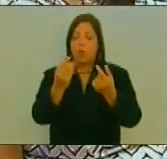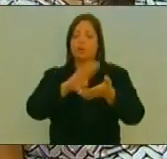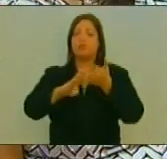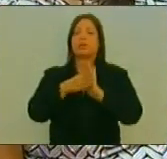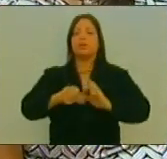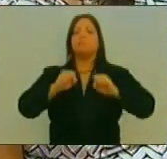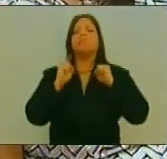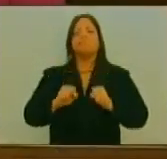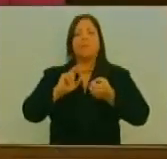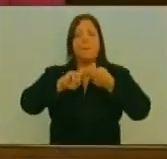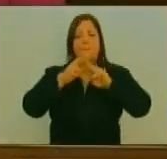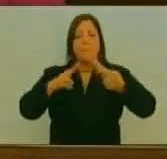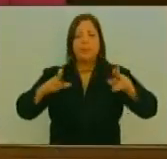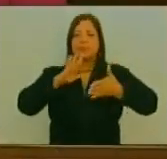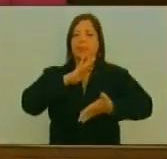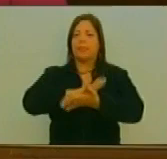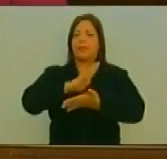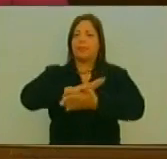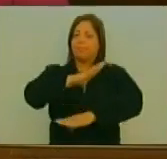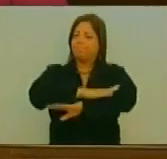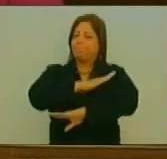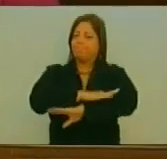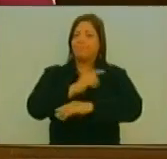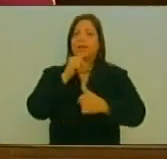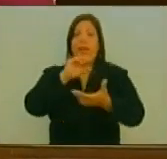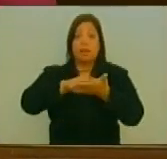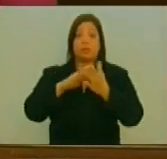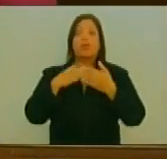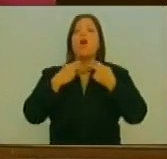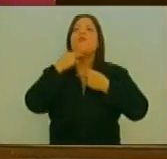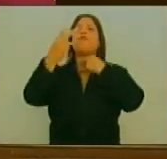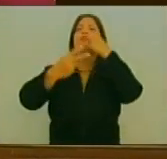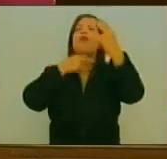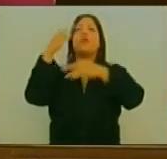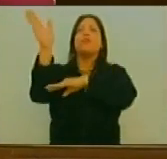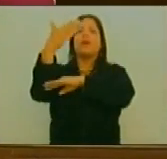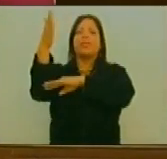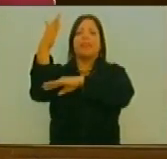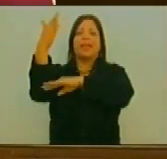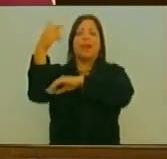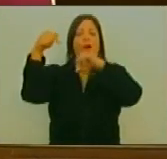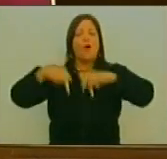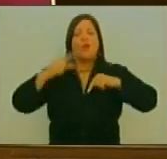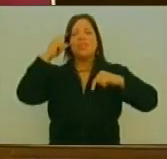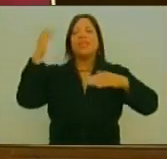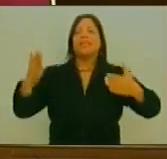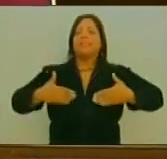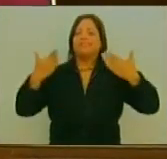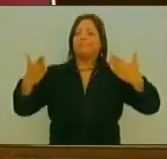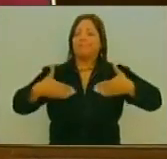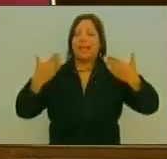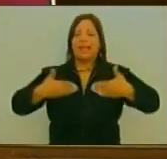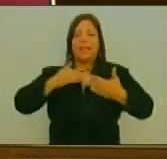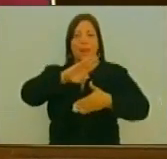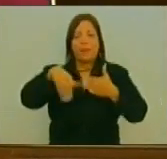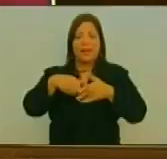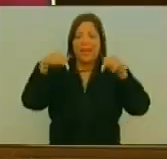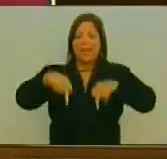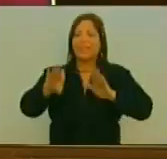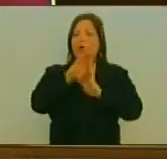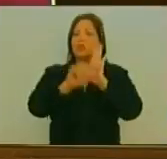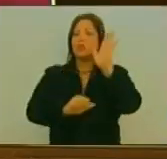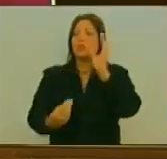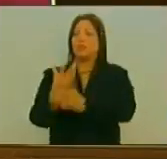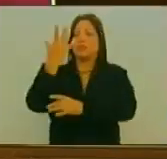Garantizar La Paz Y La Tranquilidad Así Que Alzamos Nuestras Voces Nuestras Banderas Y Hoy Es Un Día De Alegría Para Esta Constituyente Que